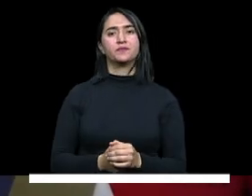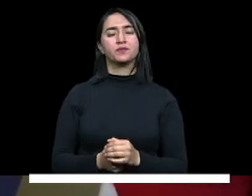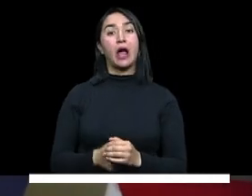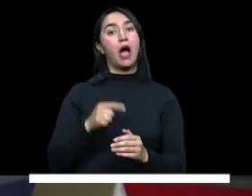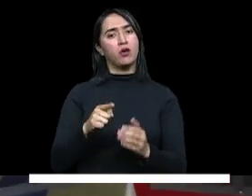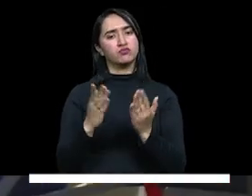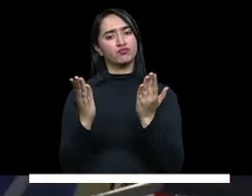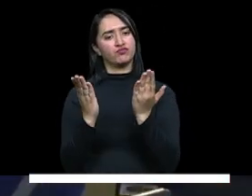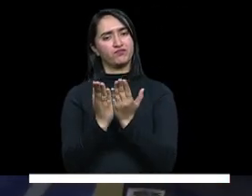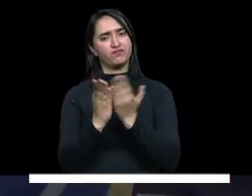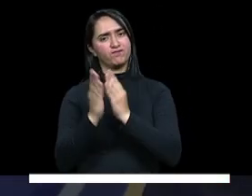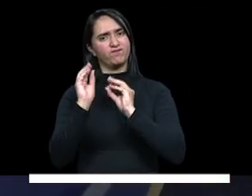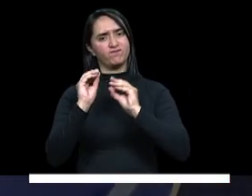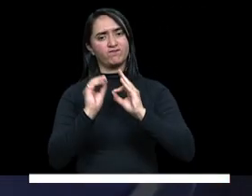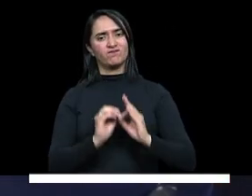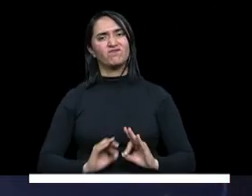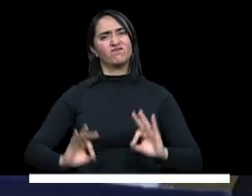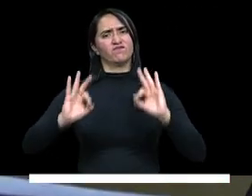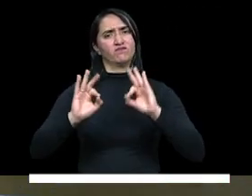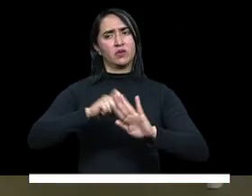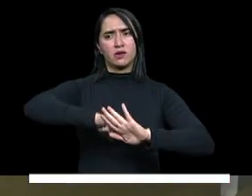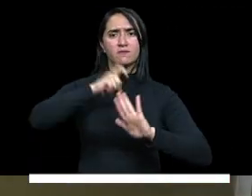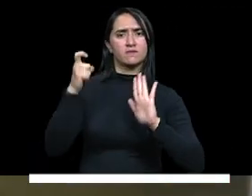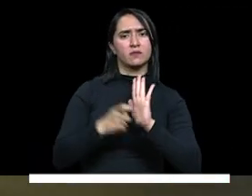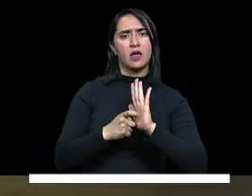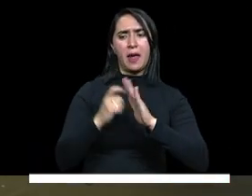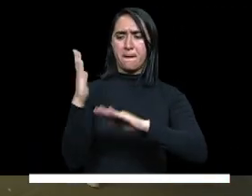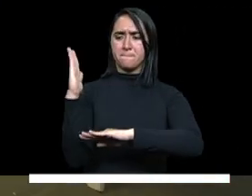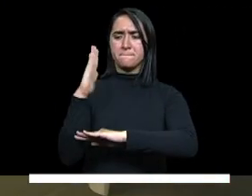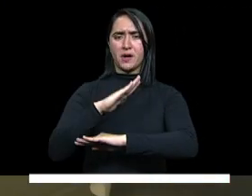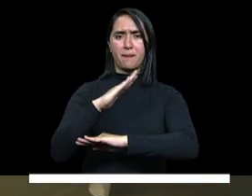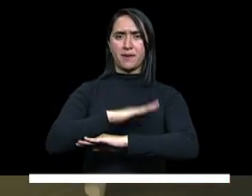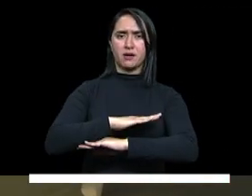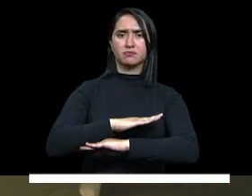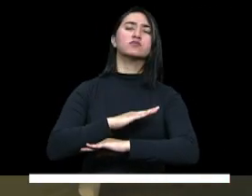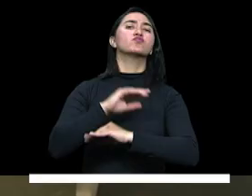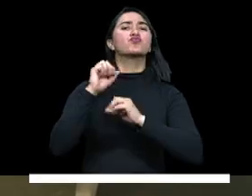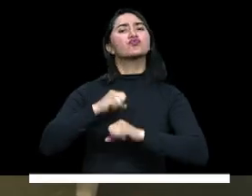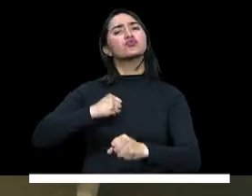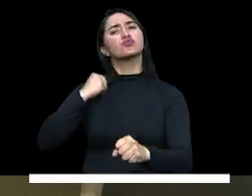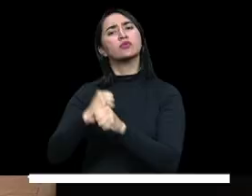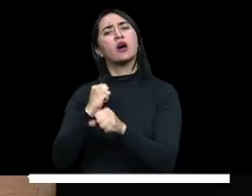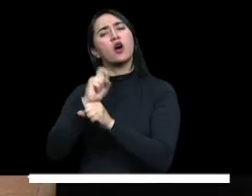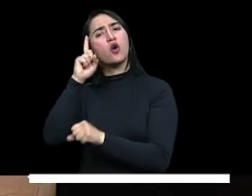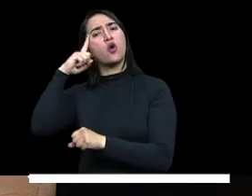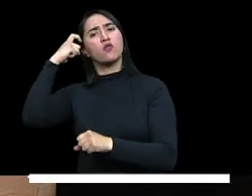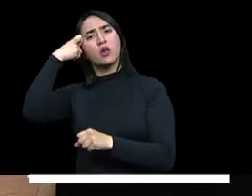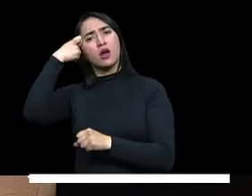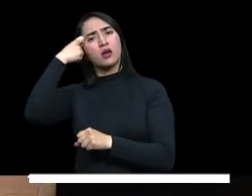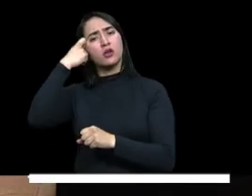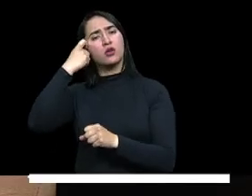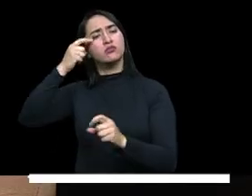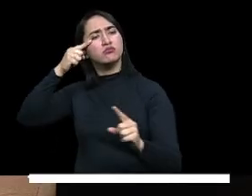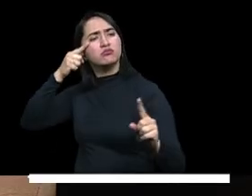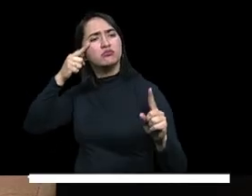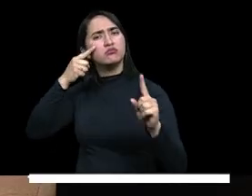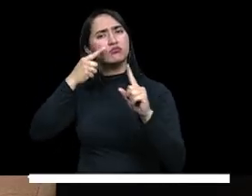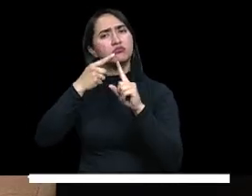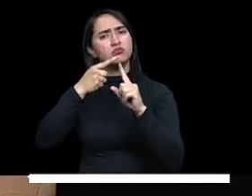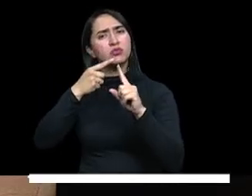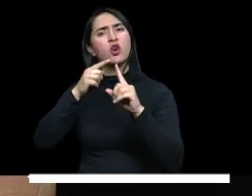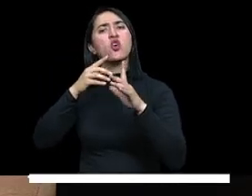en el marco de los procesos de ampliación de la jornada nos permite trabajar como gobierno en una perspectiva